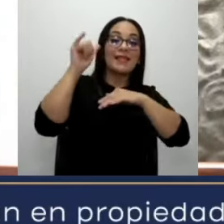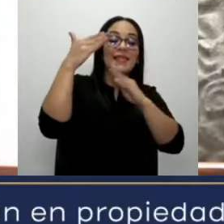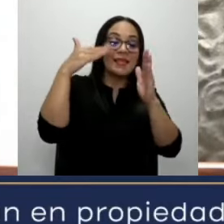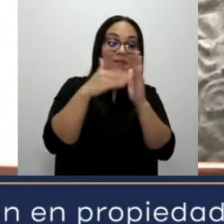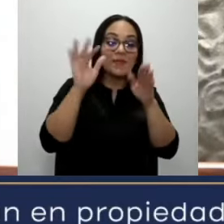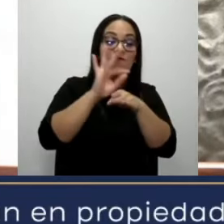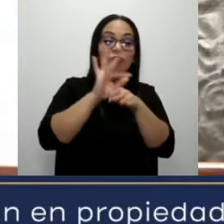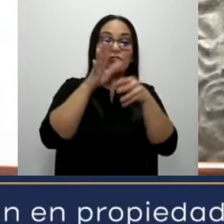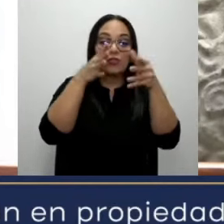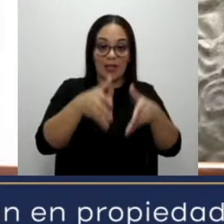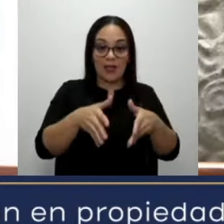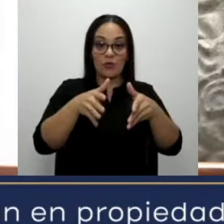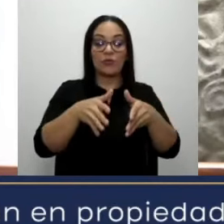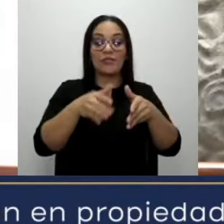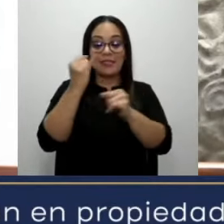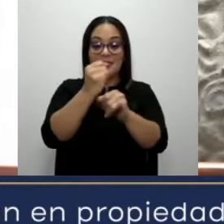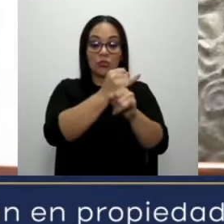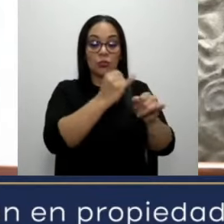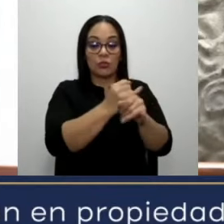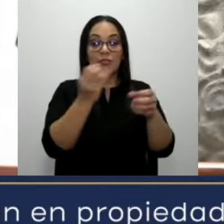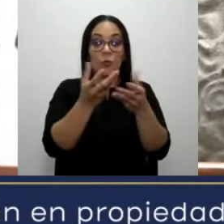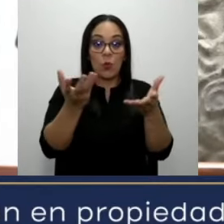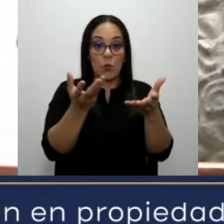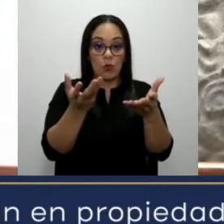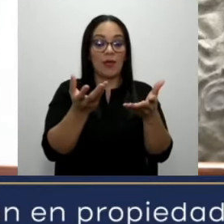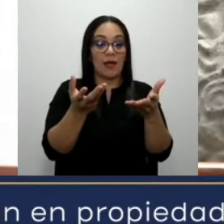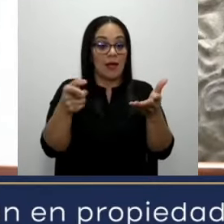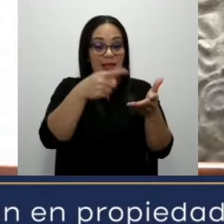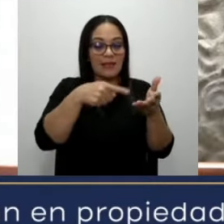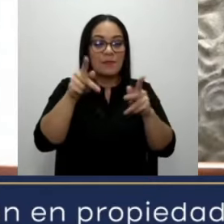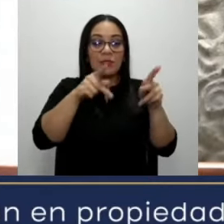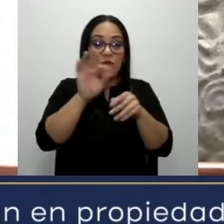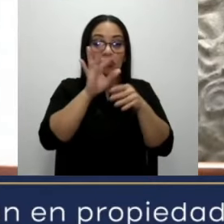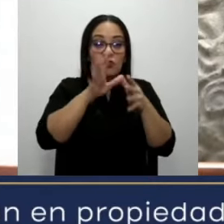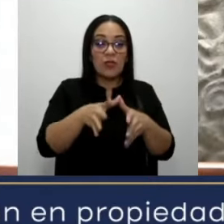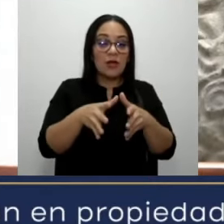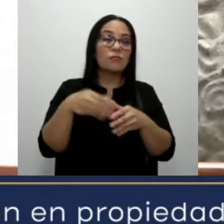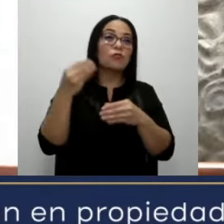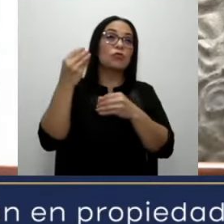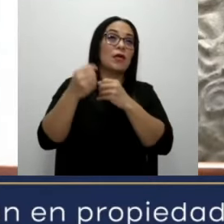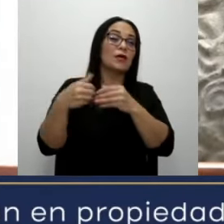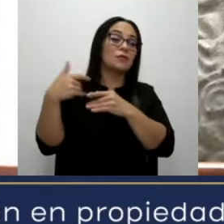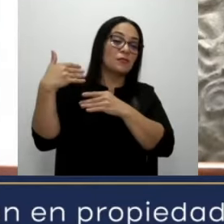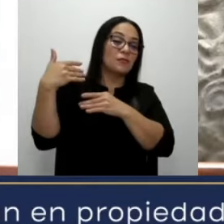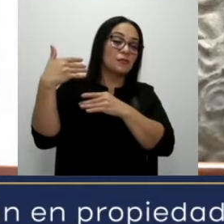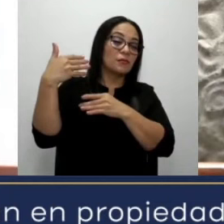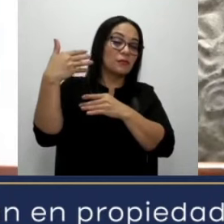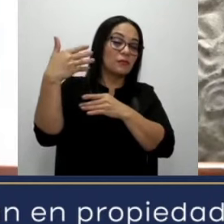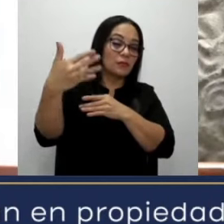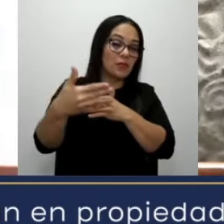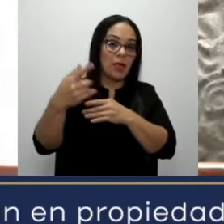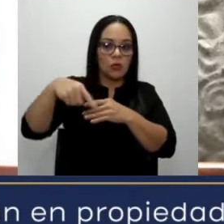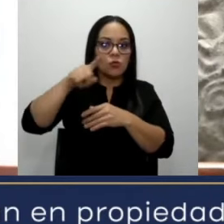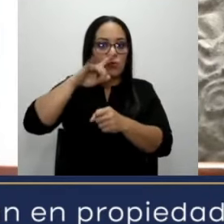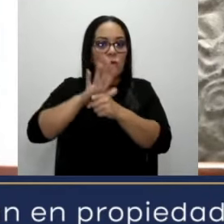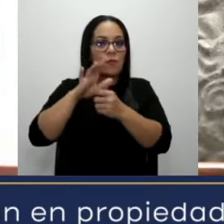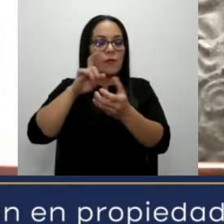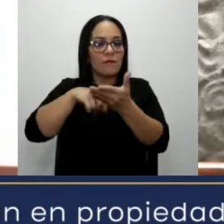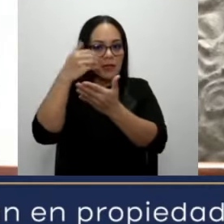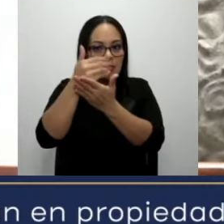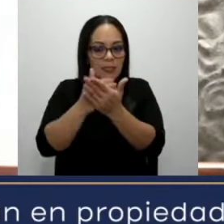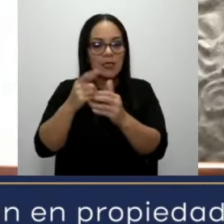funcionarios del sector público que por años han estado ocupando plazas, cumpliendo los requisitos,